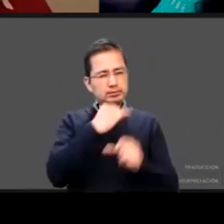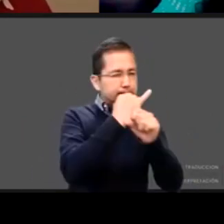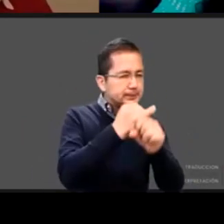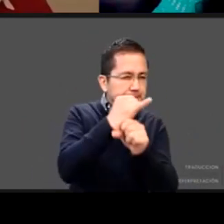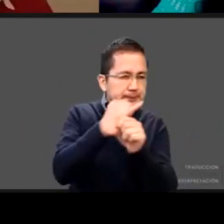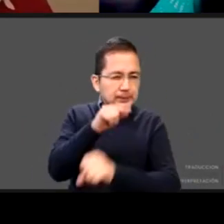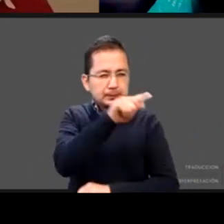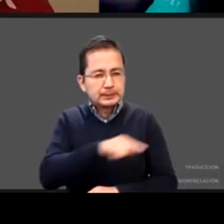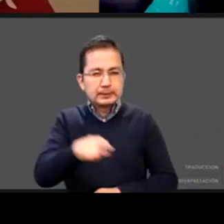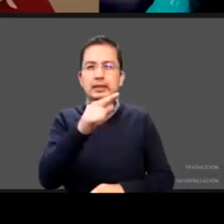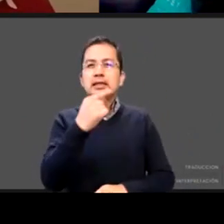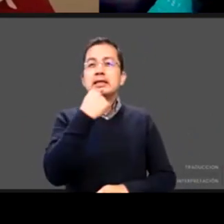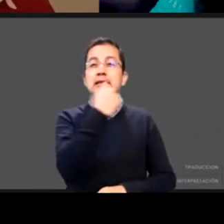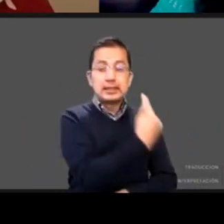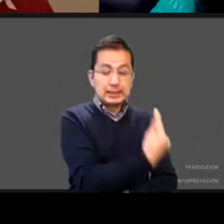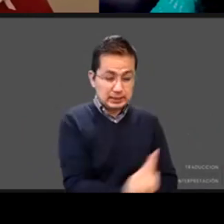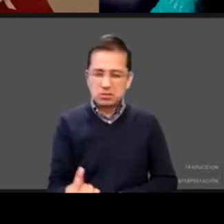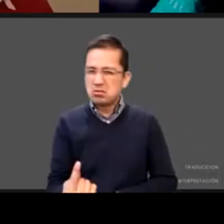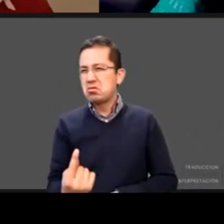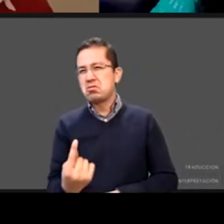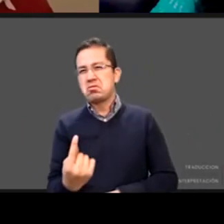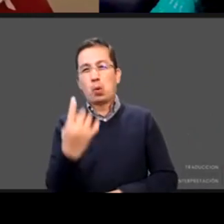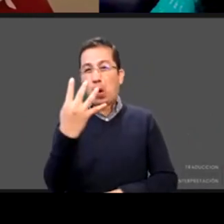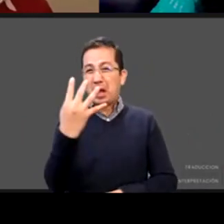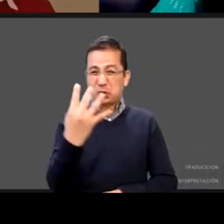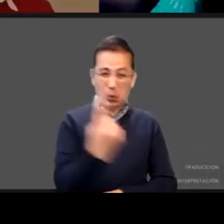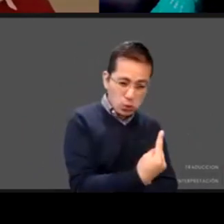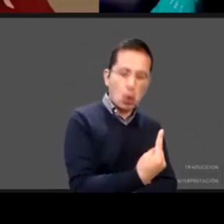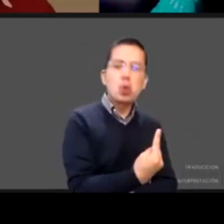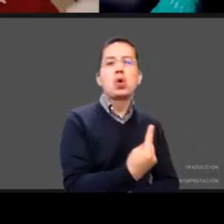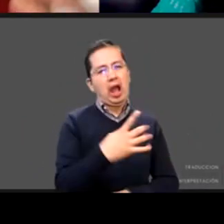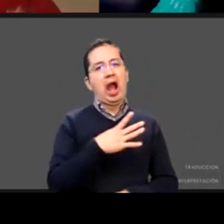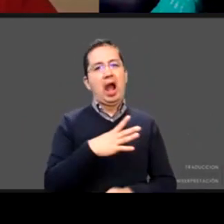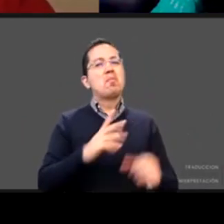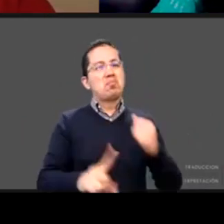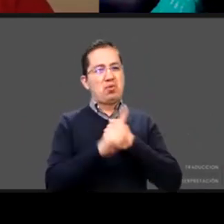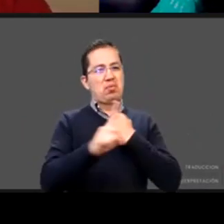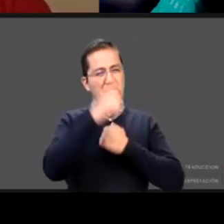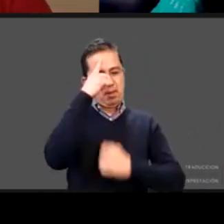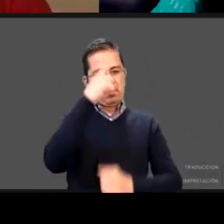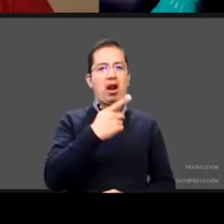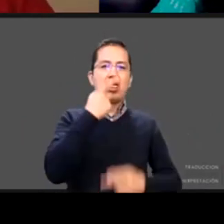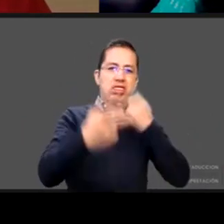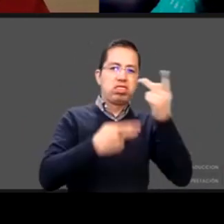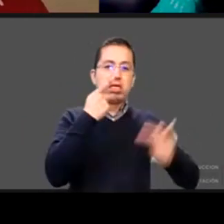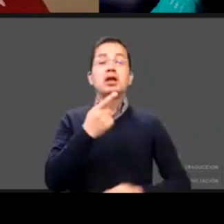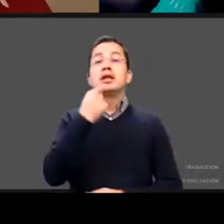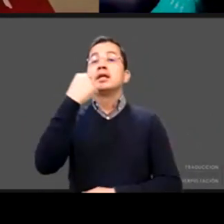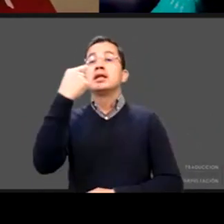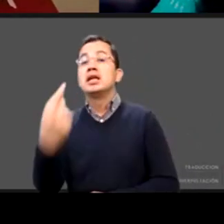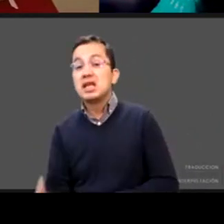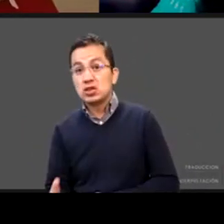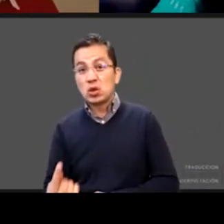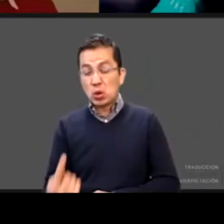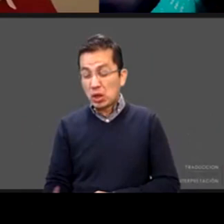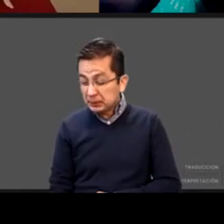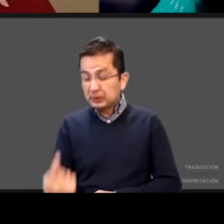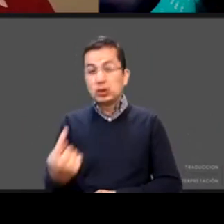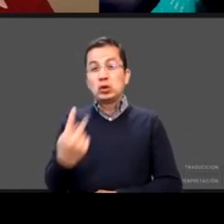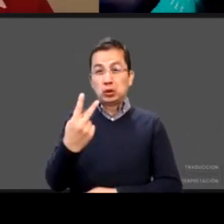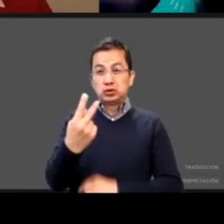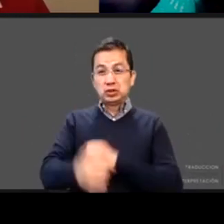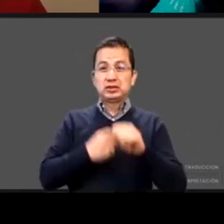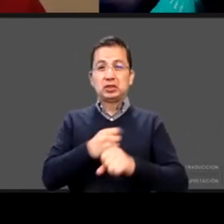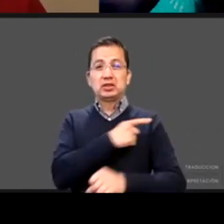niños a los dos años tienen problemas de lenguaje a los dos años el niño ya debería decir mamá quiero leche y muchas veces hace o hace conseñas